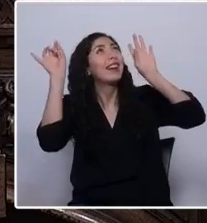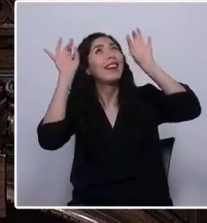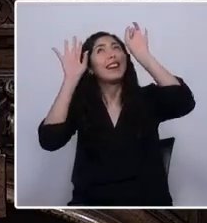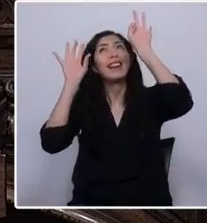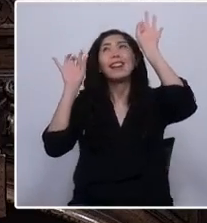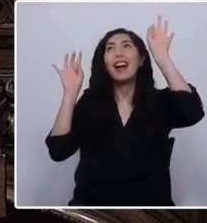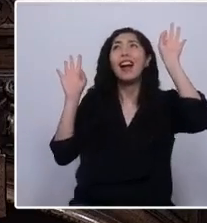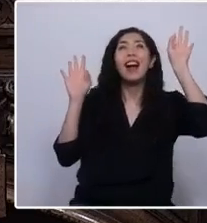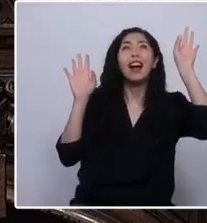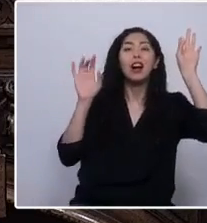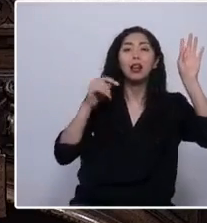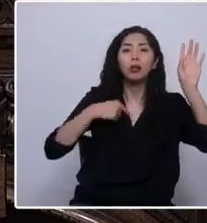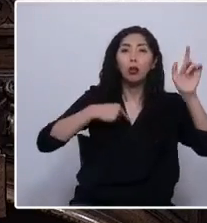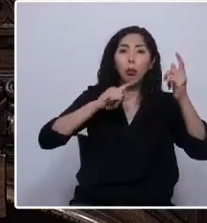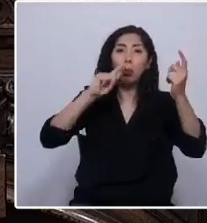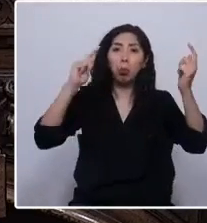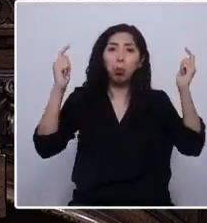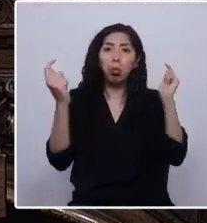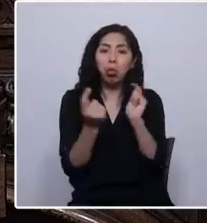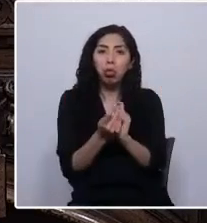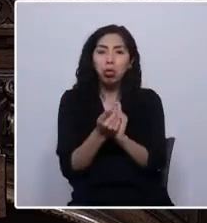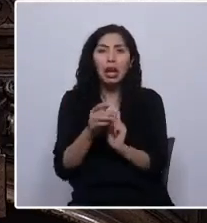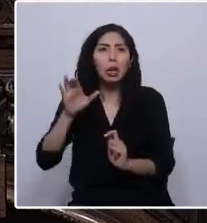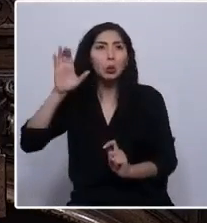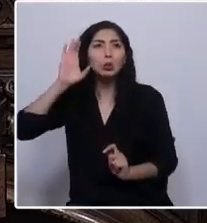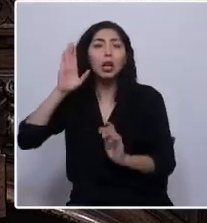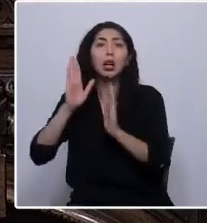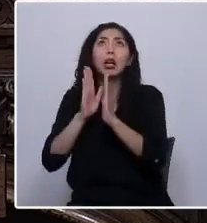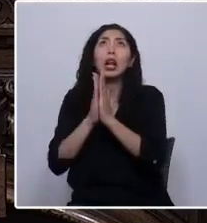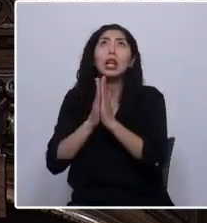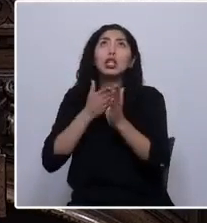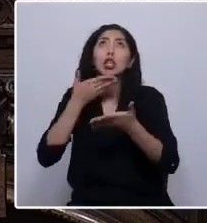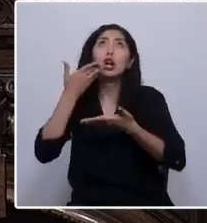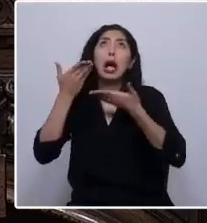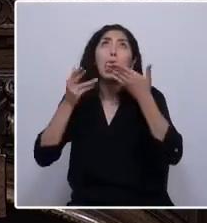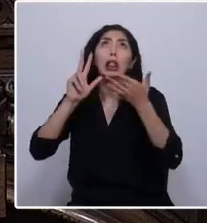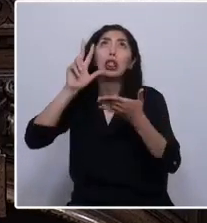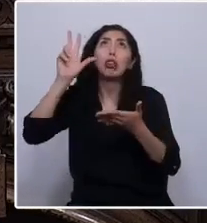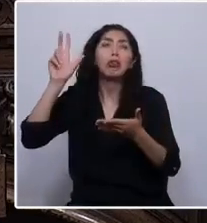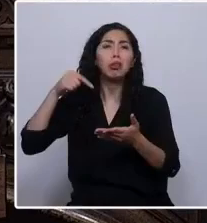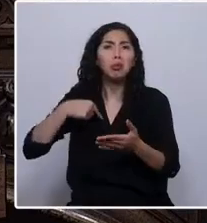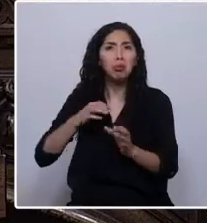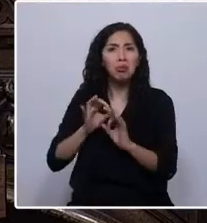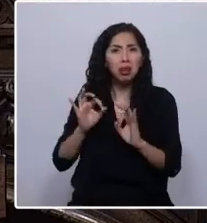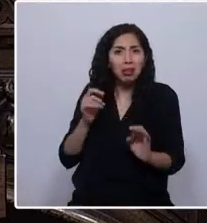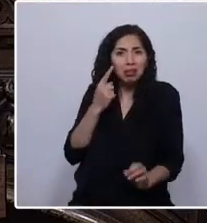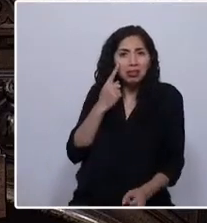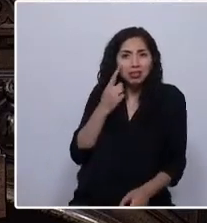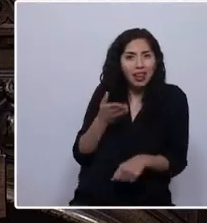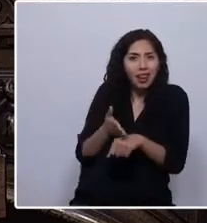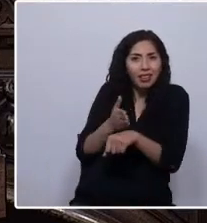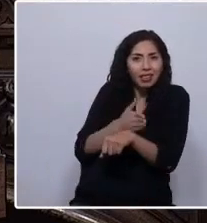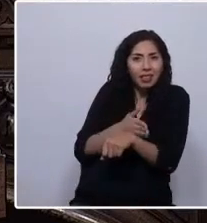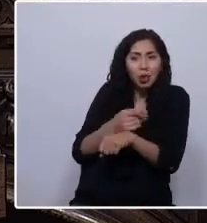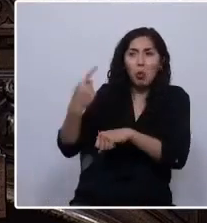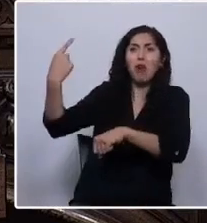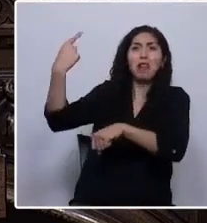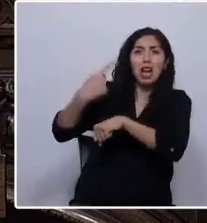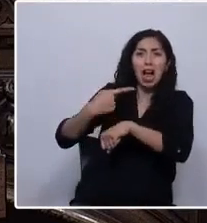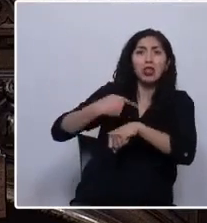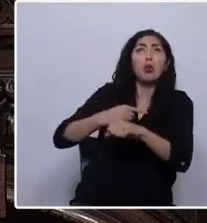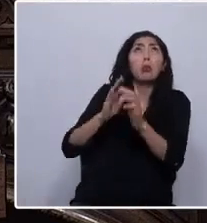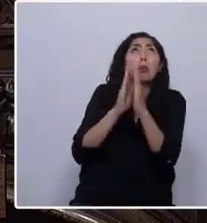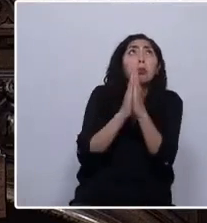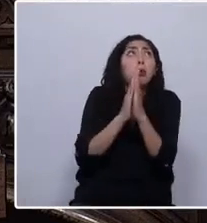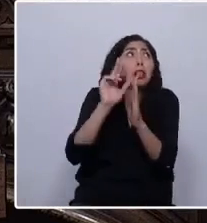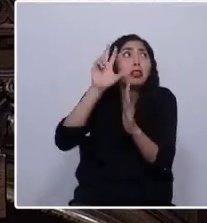pasar a escuchar rezos y cantos a seres que yo nunca conocí. Fui obligada a orarle a dioses que